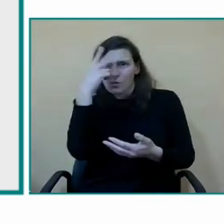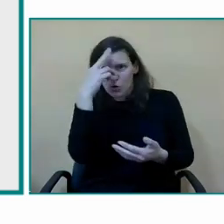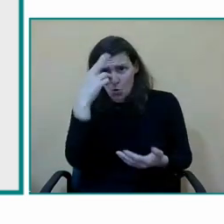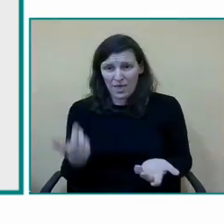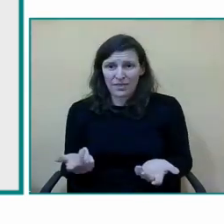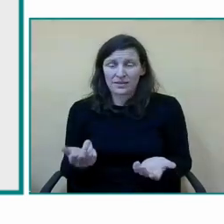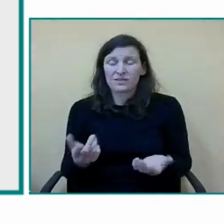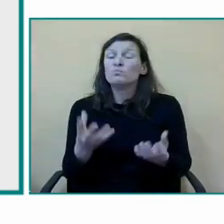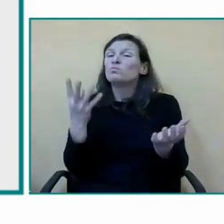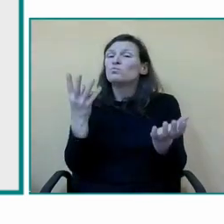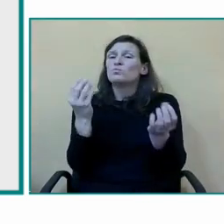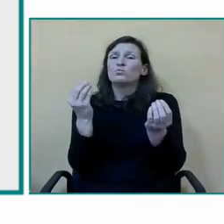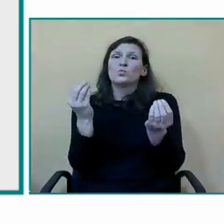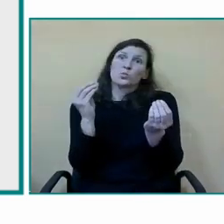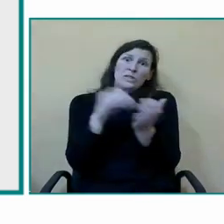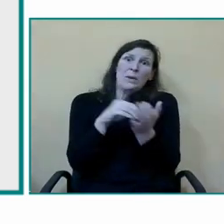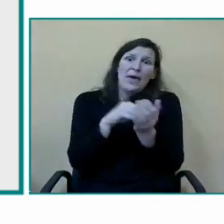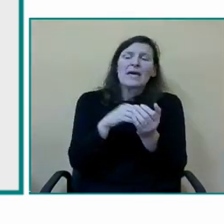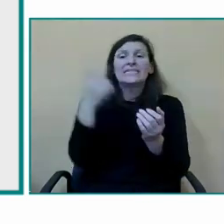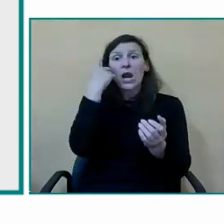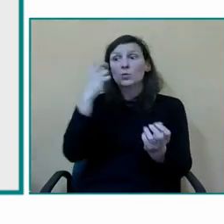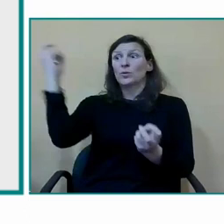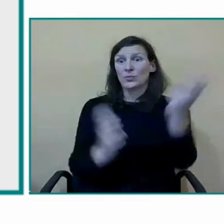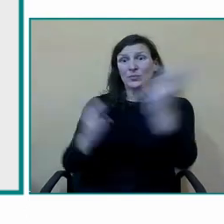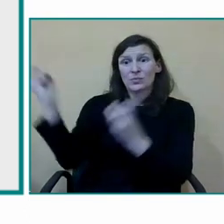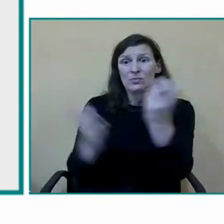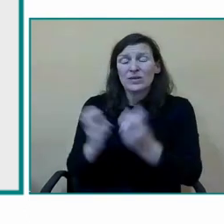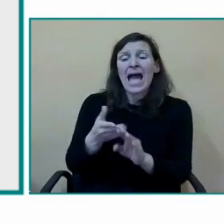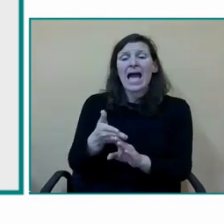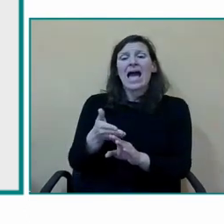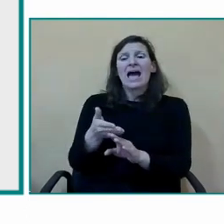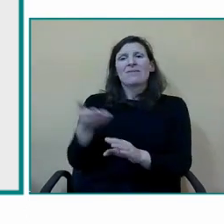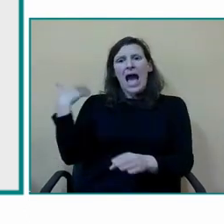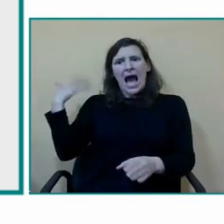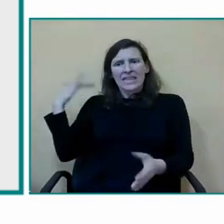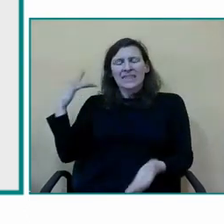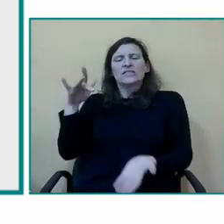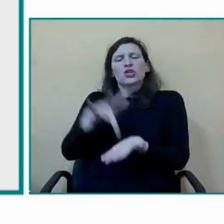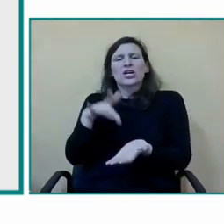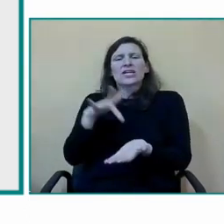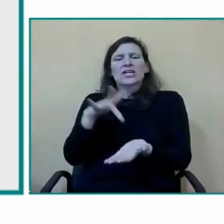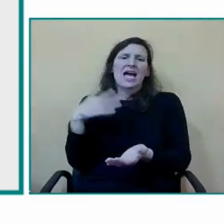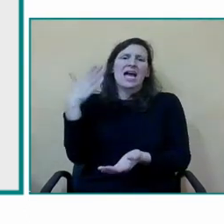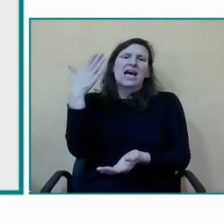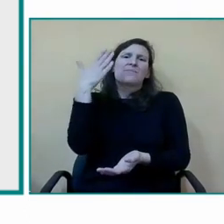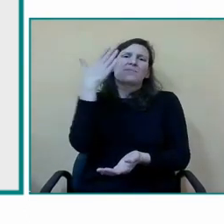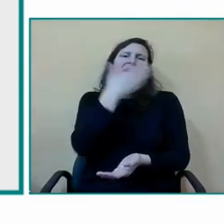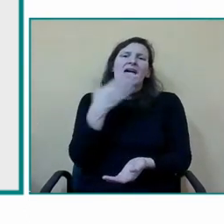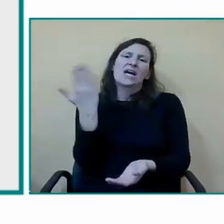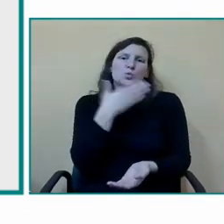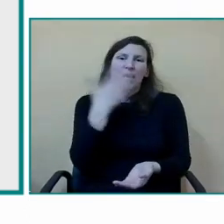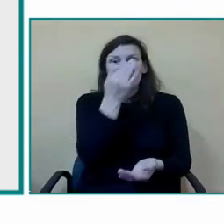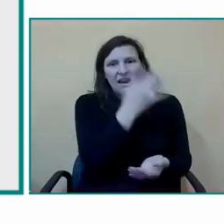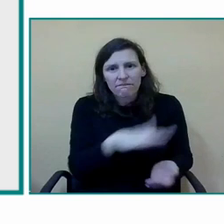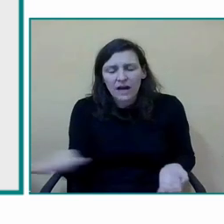escolarizados en escuelas infantiles y las familias tienen una experiencia previa pero muchos es la